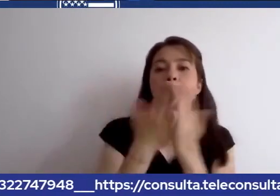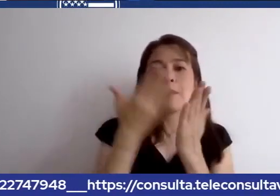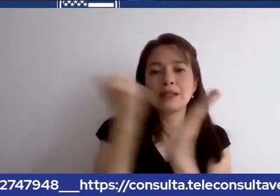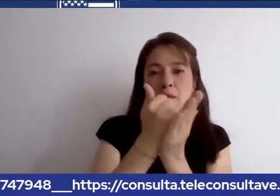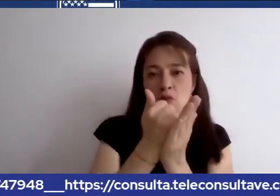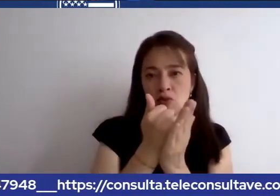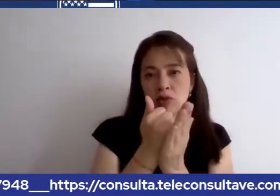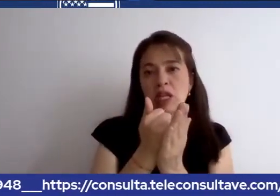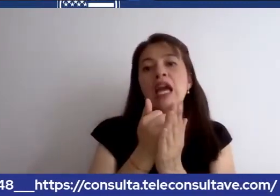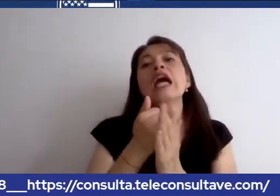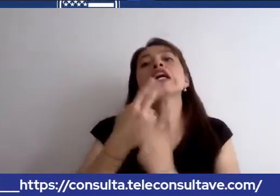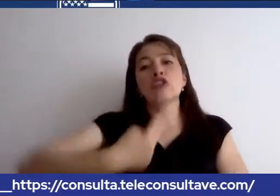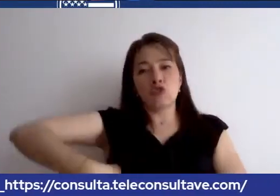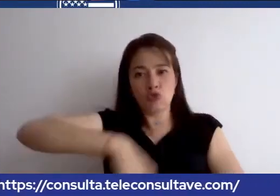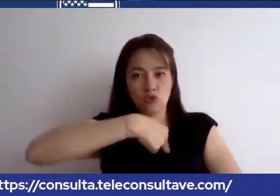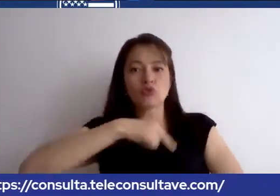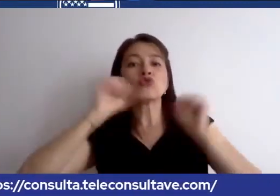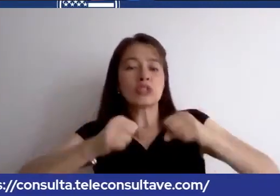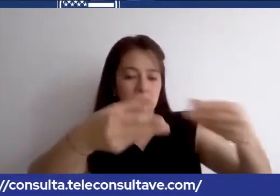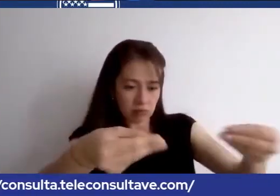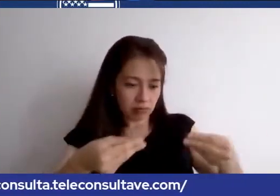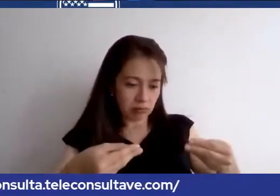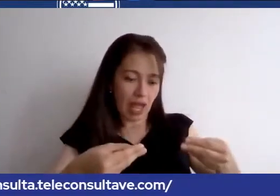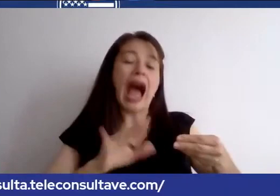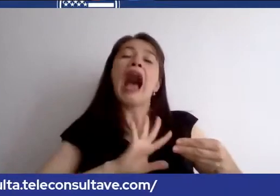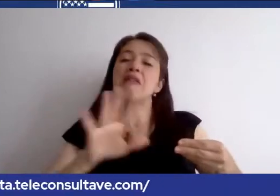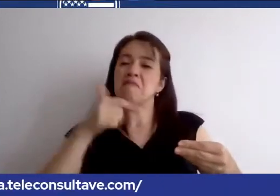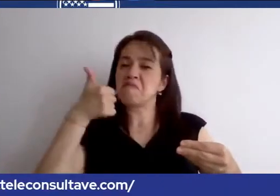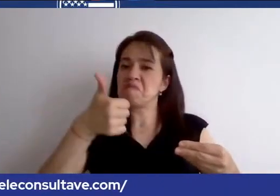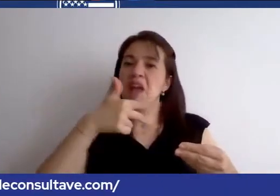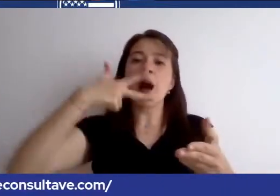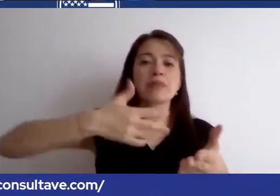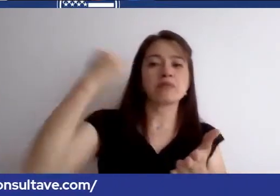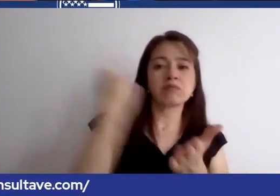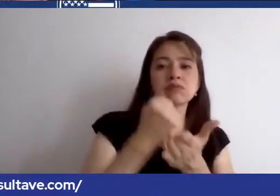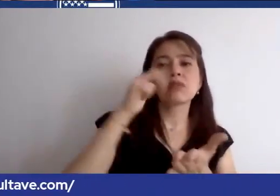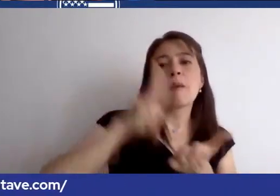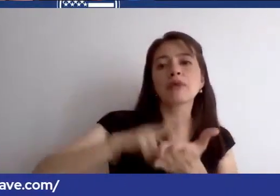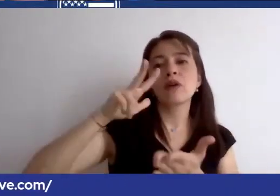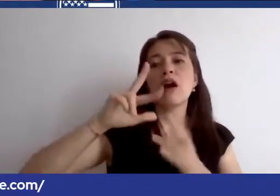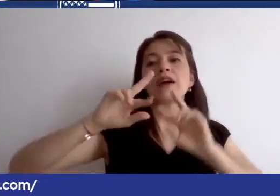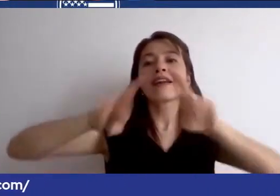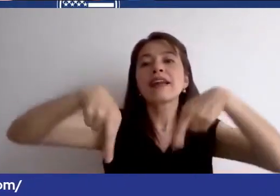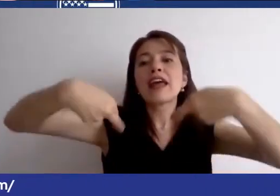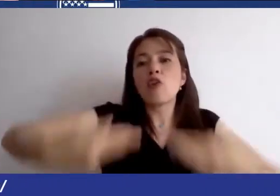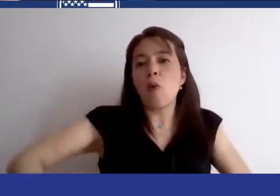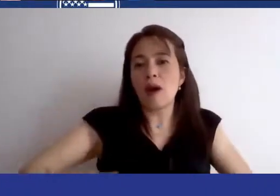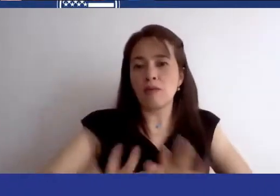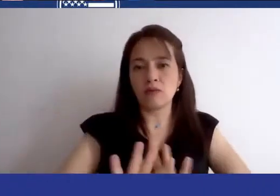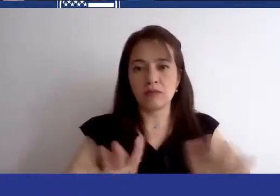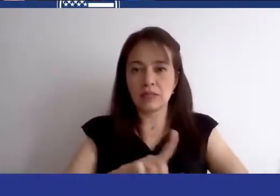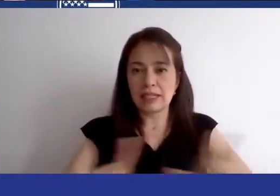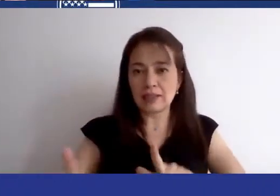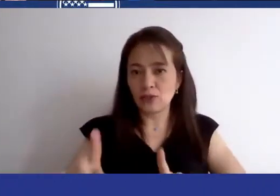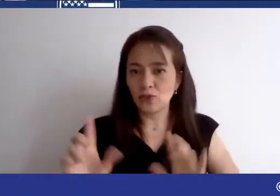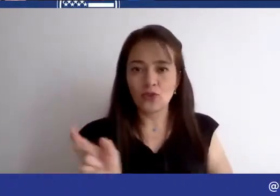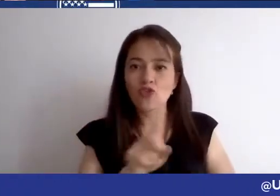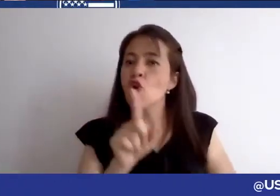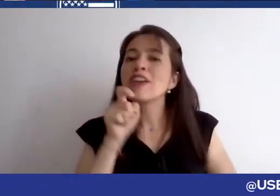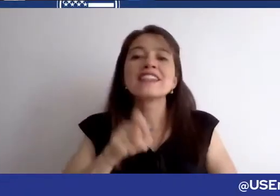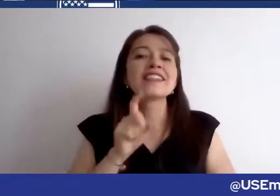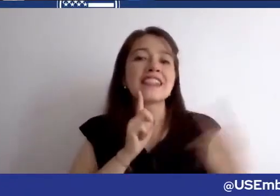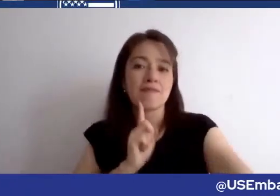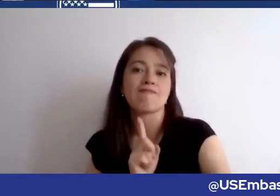podemos renovar su pasaporte sin la necesidad de de presentarse